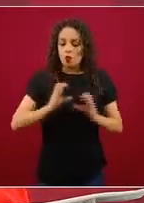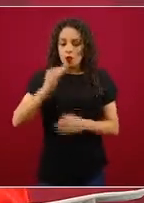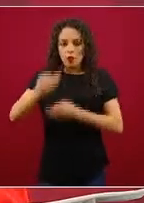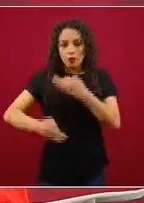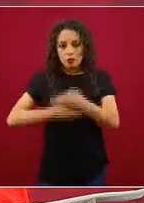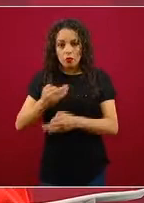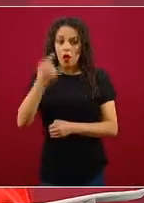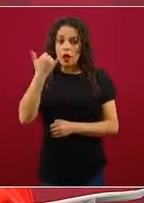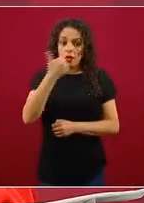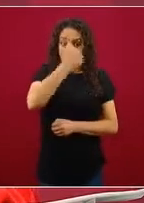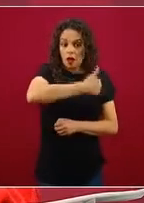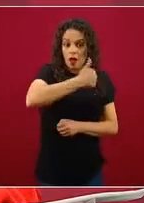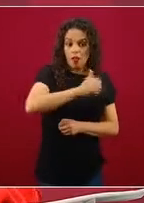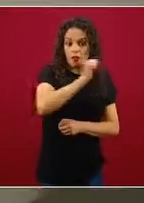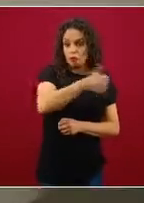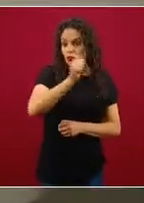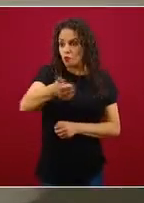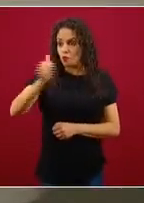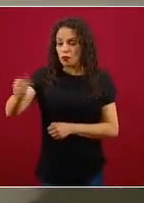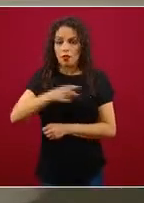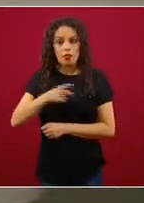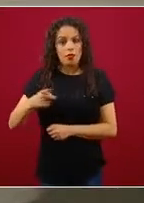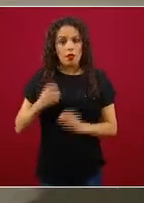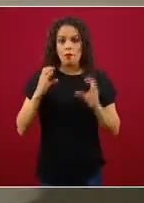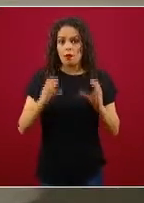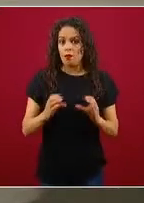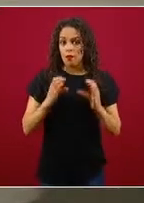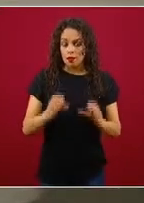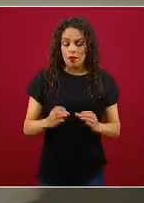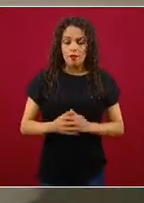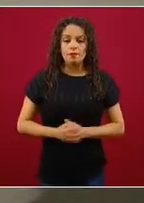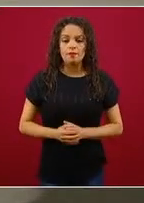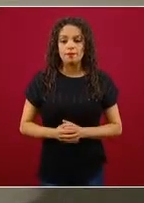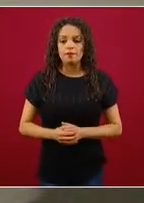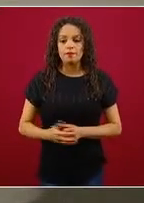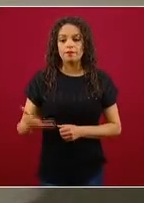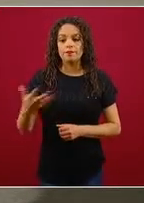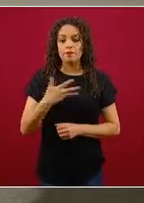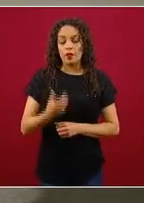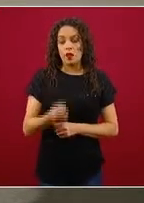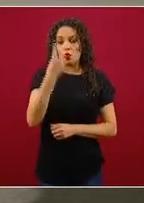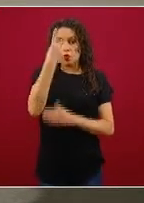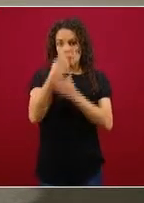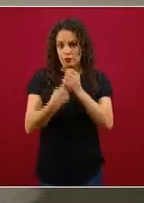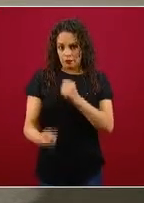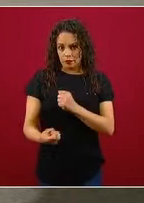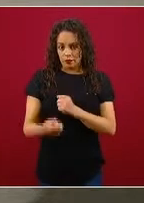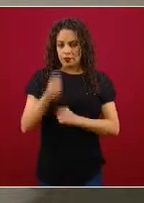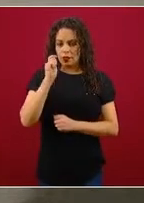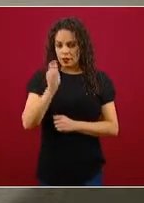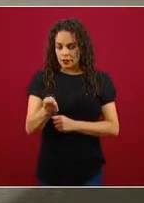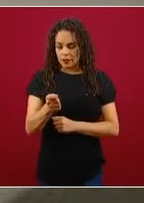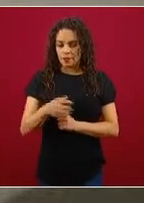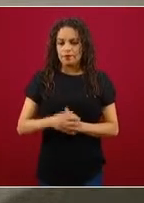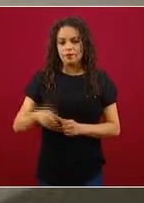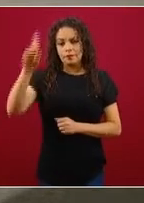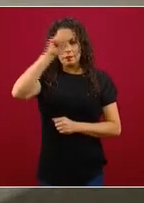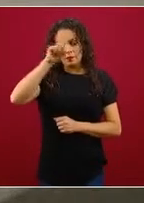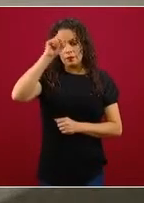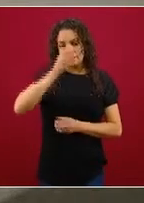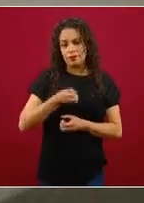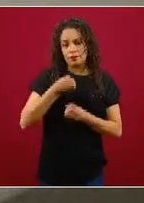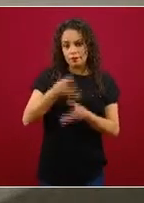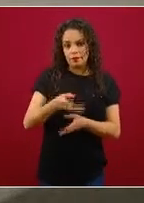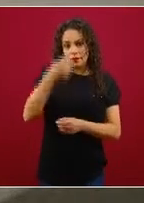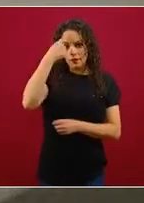en ese sentido tiene dos componentes. Tiene dos componentes lo que serían las recomendaciones para los